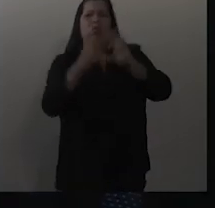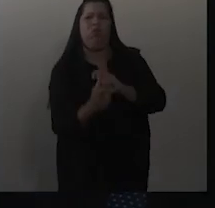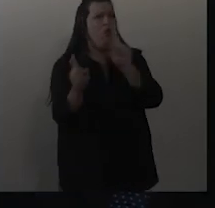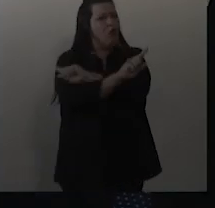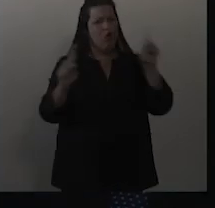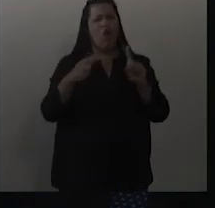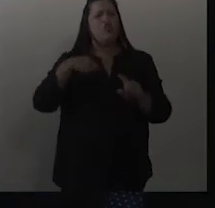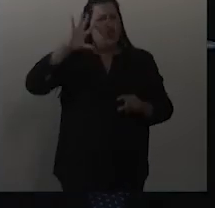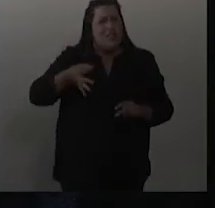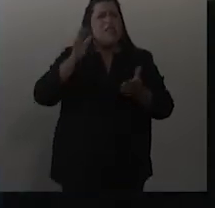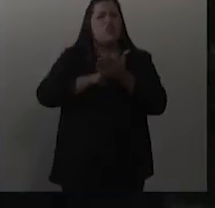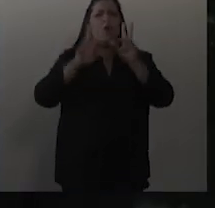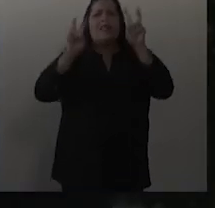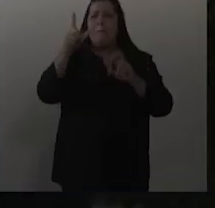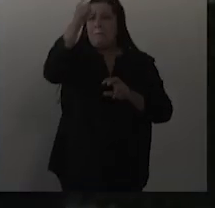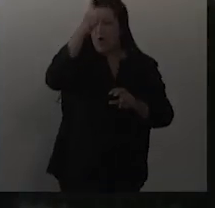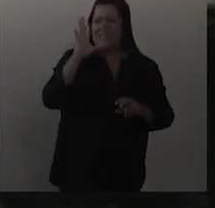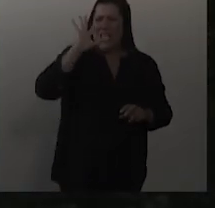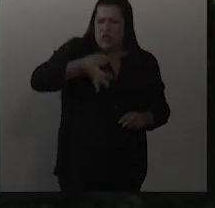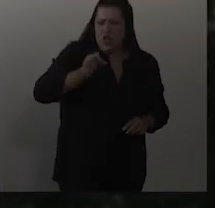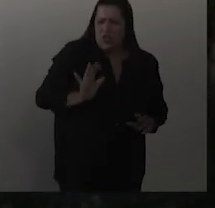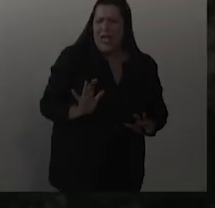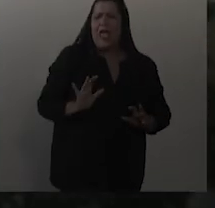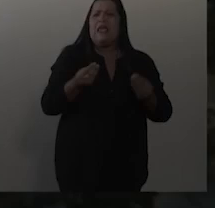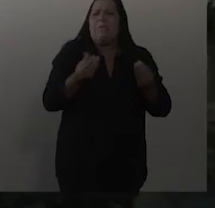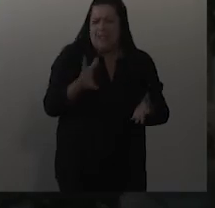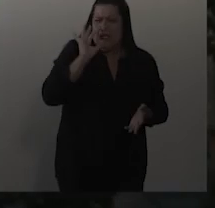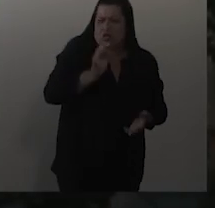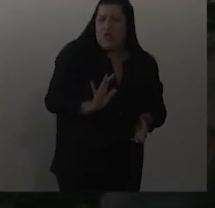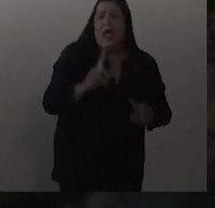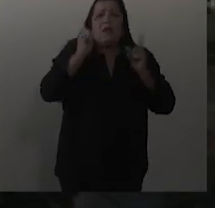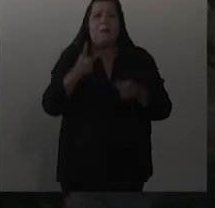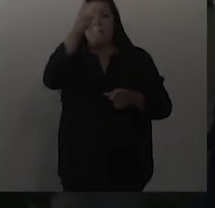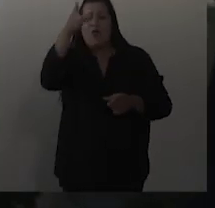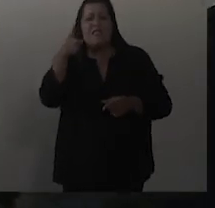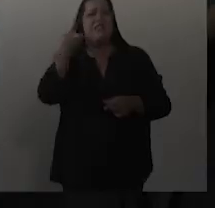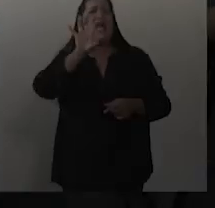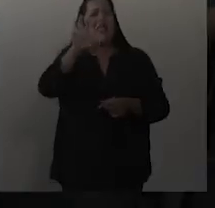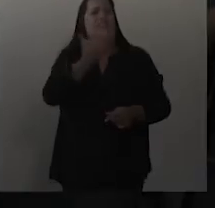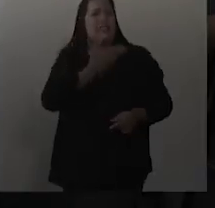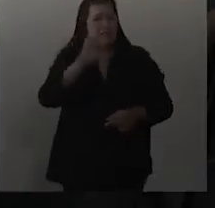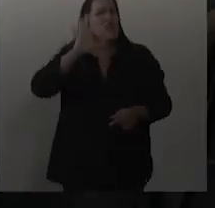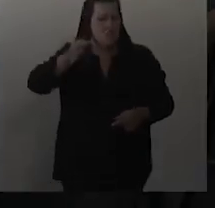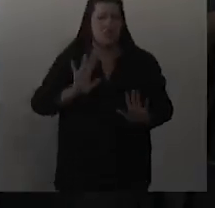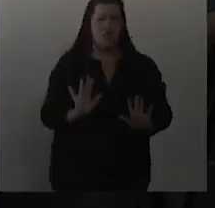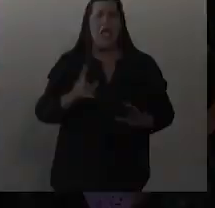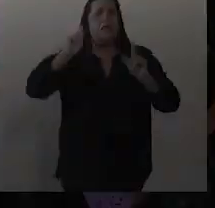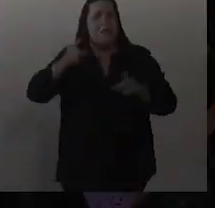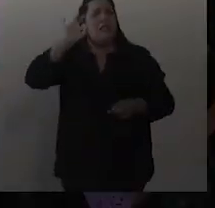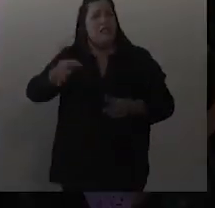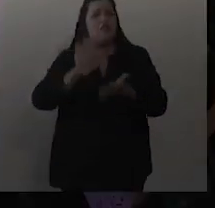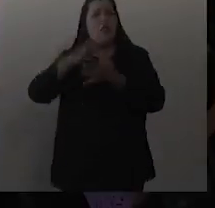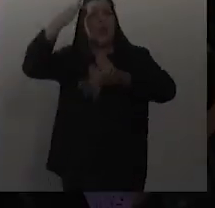con la policía de nuestro país. Yo sé lo que pasa con la policía de Santa Fe. Yo sé lo que pasa con la